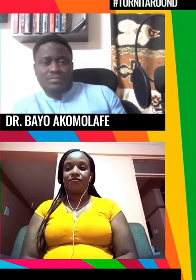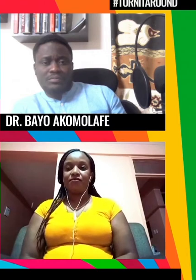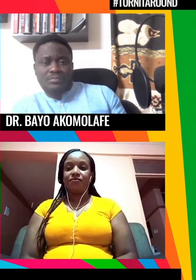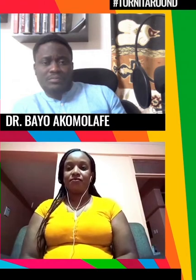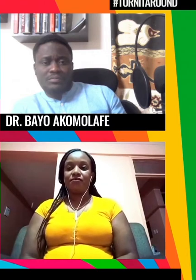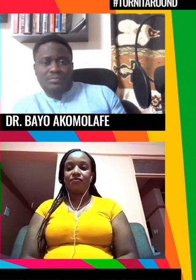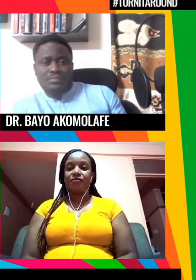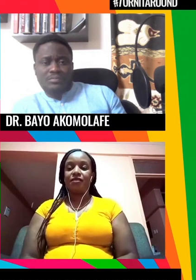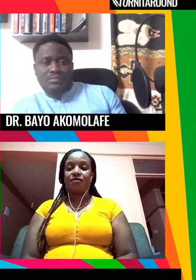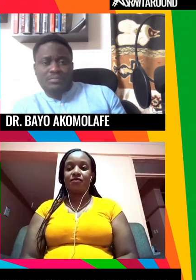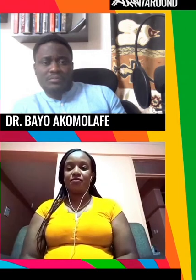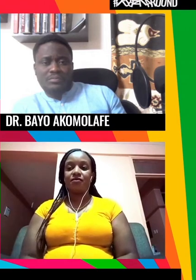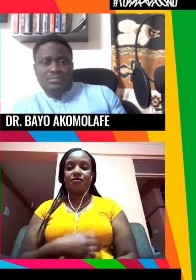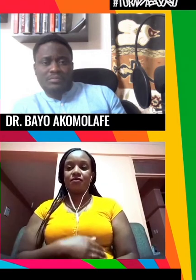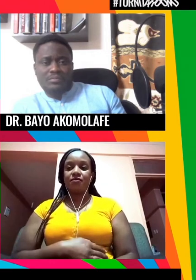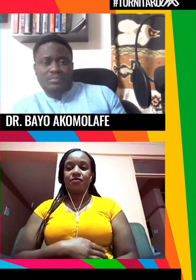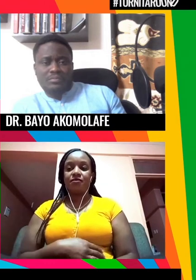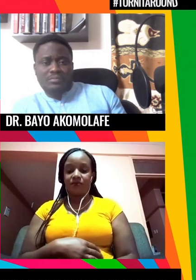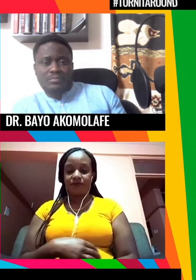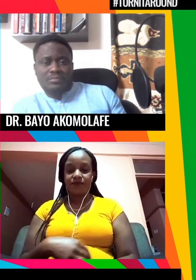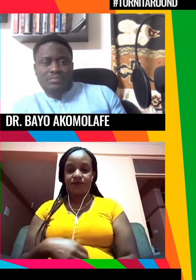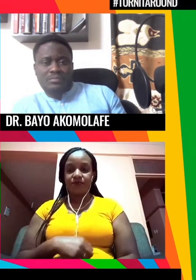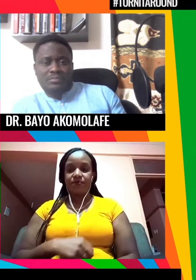y si otras personas quieren contribuir adelante